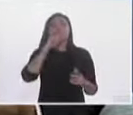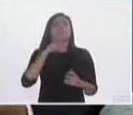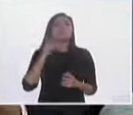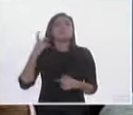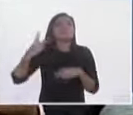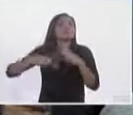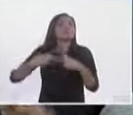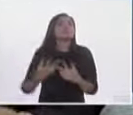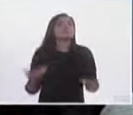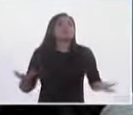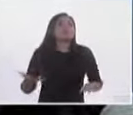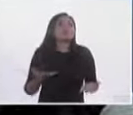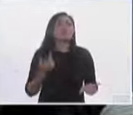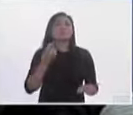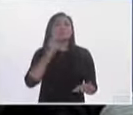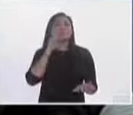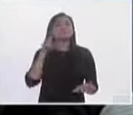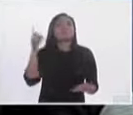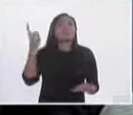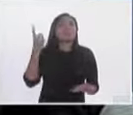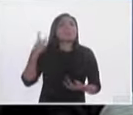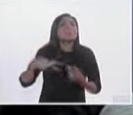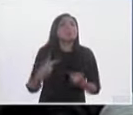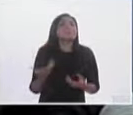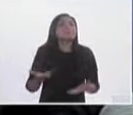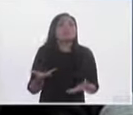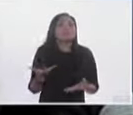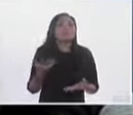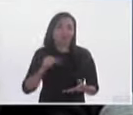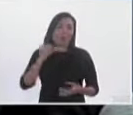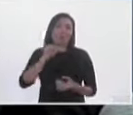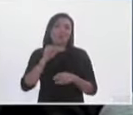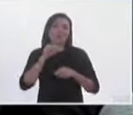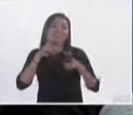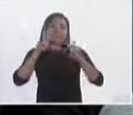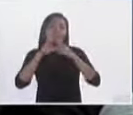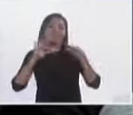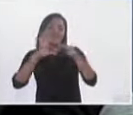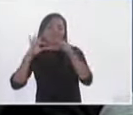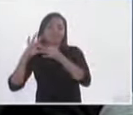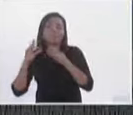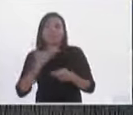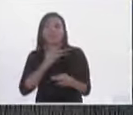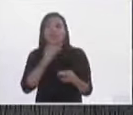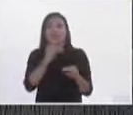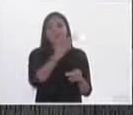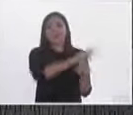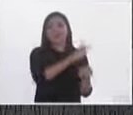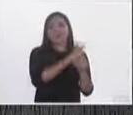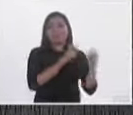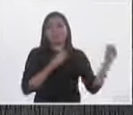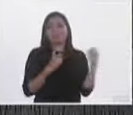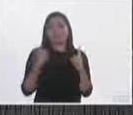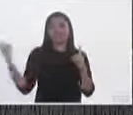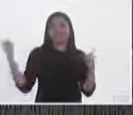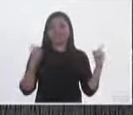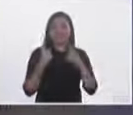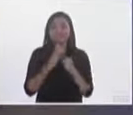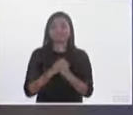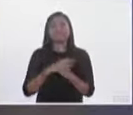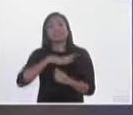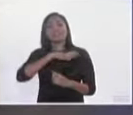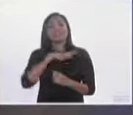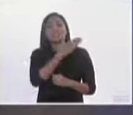lo que podemos esperar de ellos, hablaremos el día de hoy. Para eso están aquí nuestros invitados. Y los presentamos, si te parece. Gracias, doctor